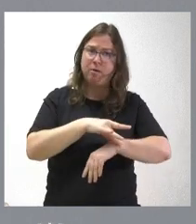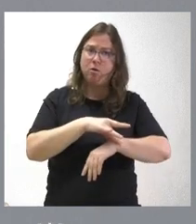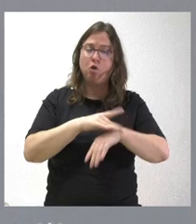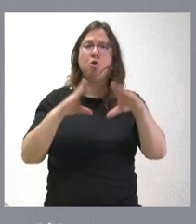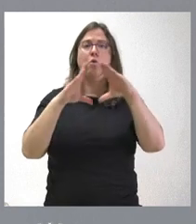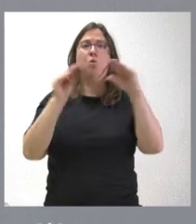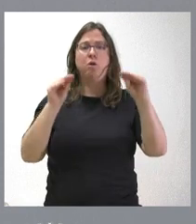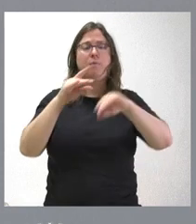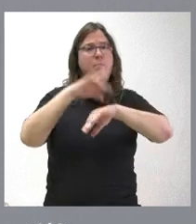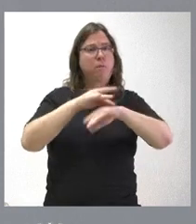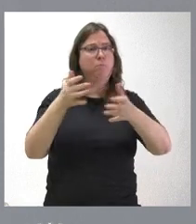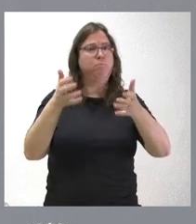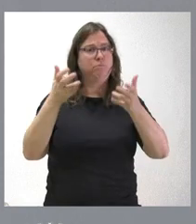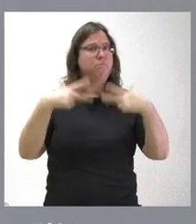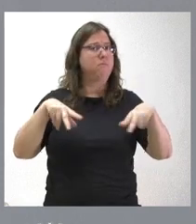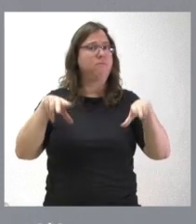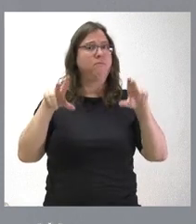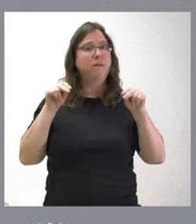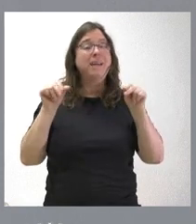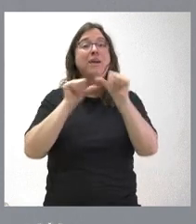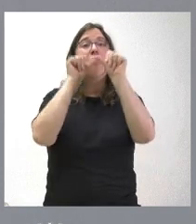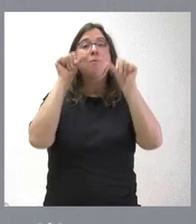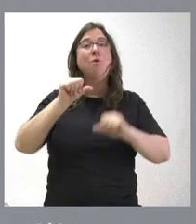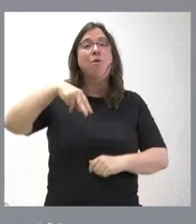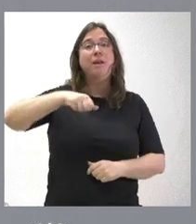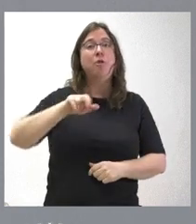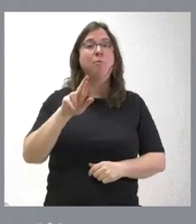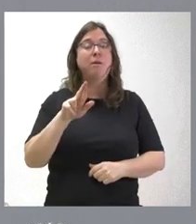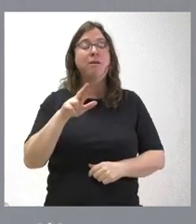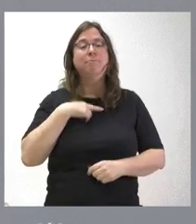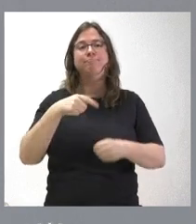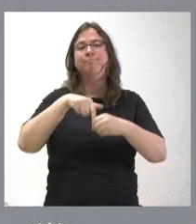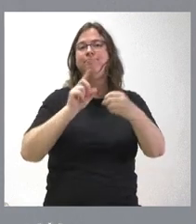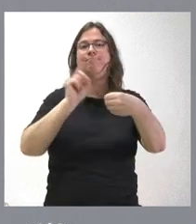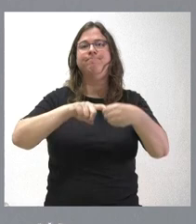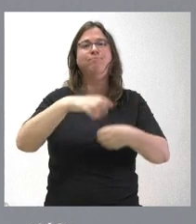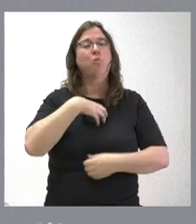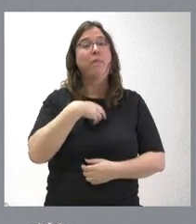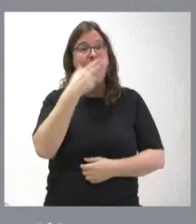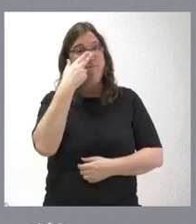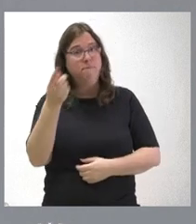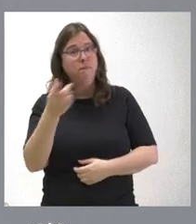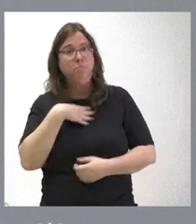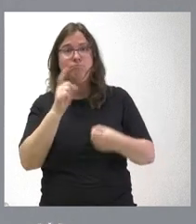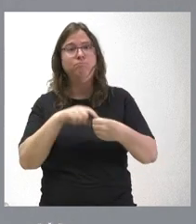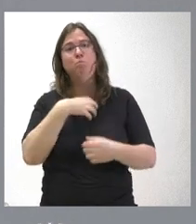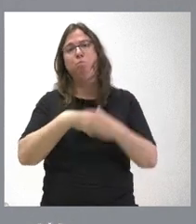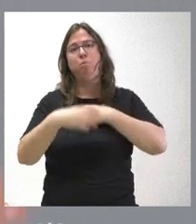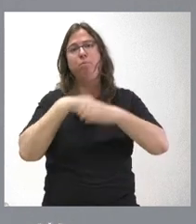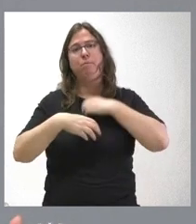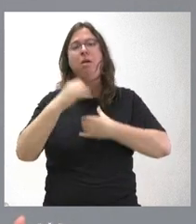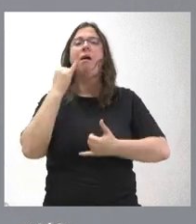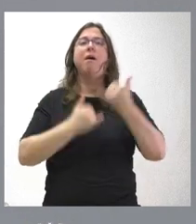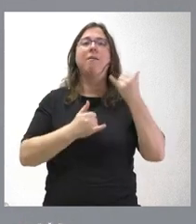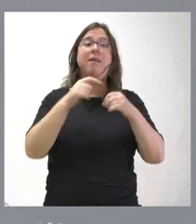su formación en medicina y que, por el modelo MIR, no pueden optar a estas plazas que podrían interesarles. Con lo cual, nos encontramos que, por un lado,